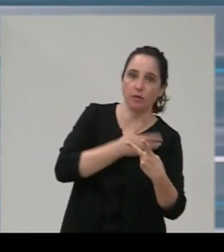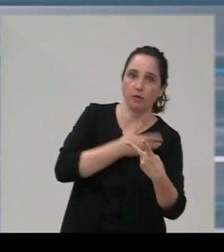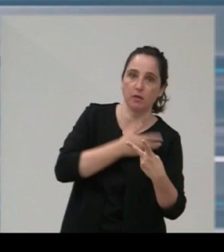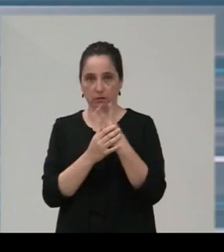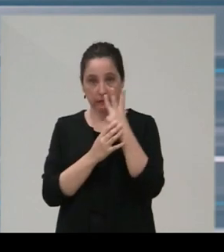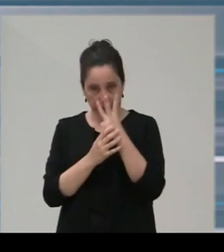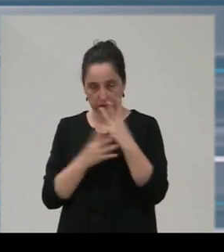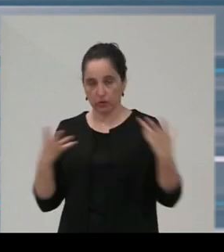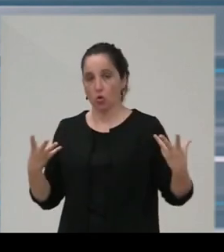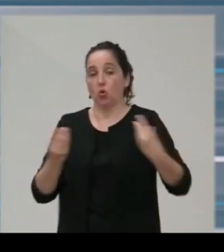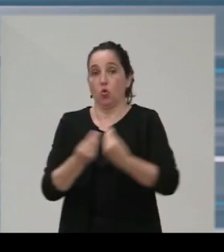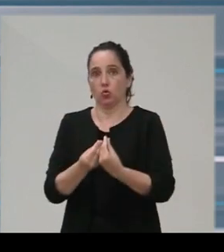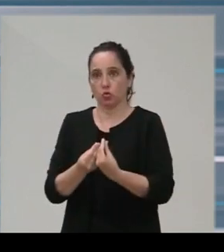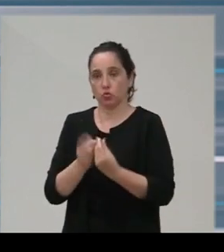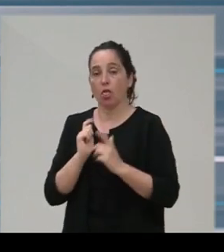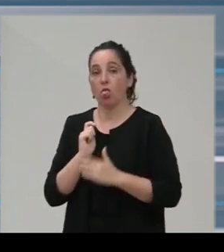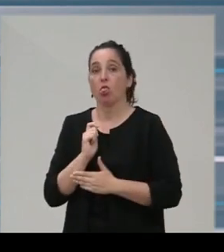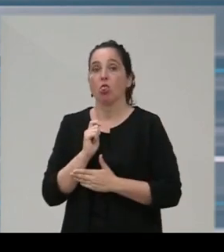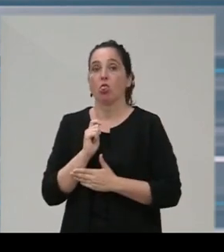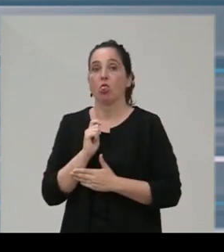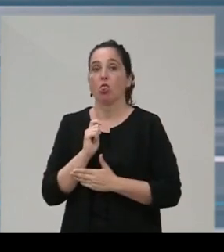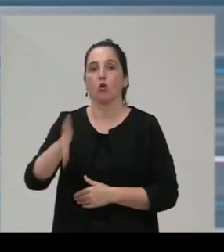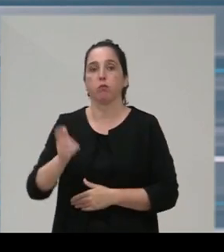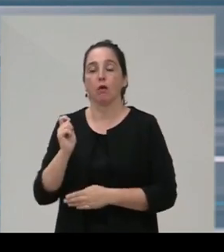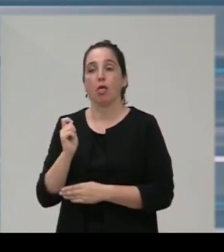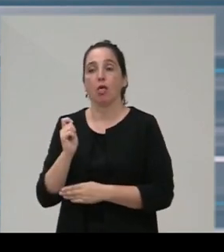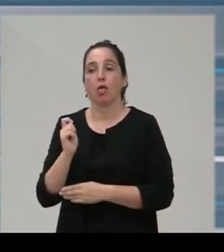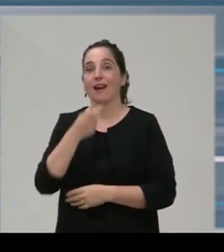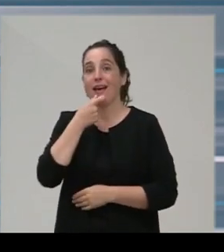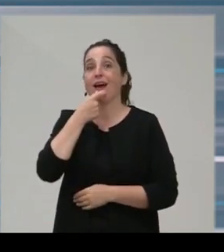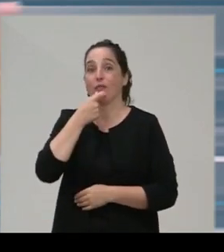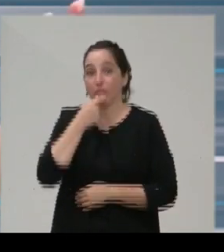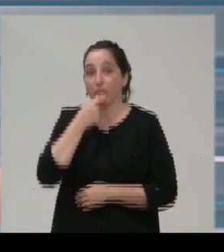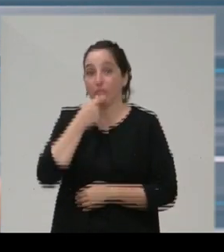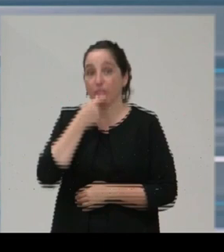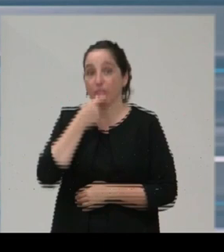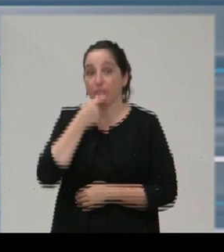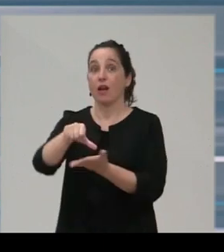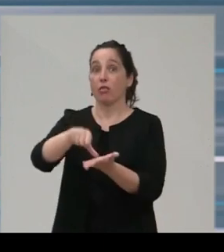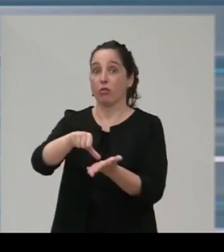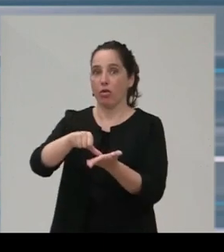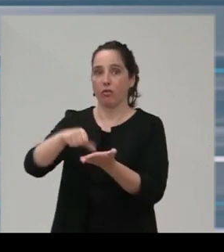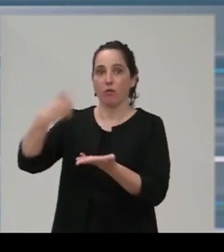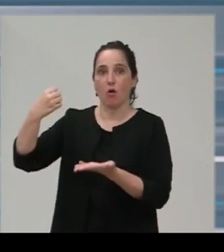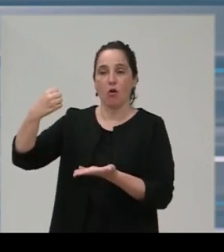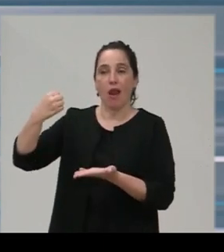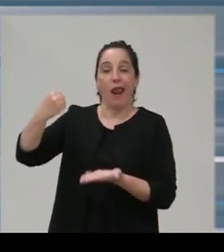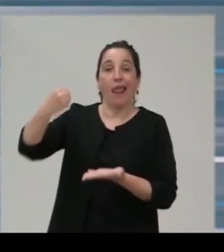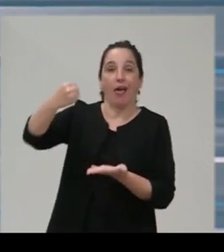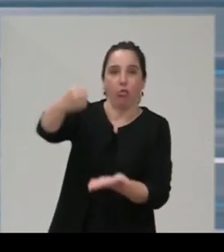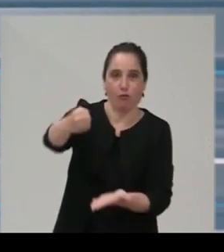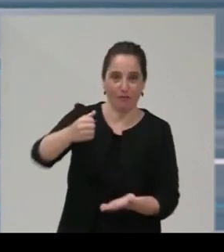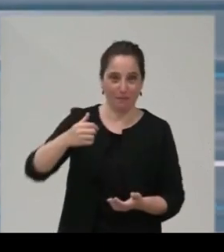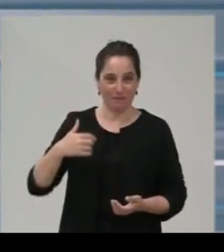dotar a la afición y dotar a la ciudad porque al fin y al cabo es un legado que queda a